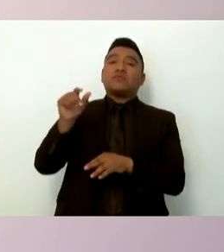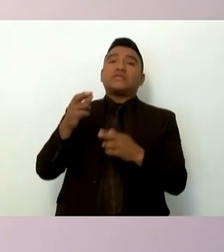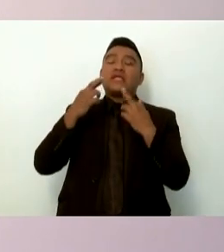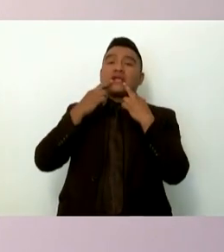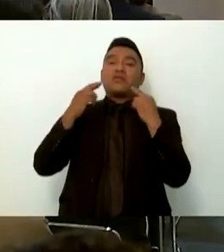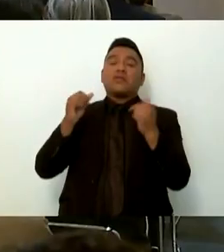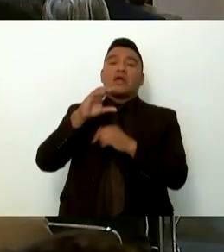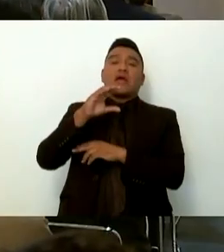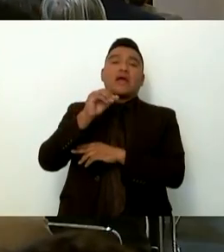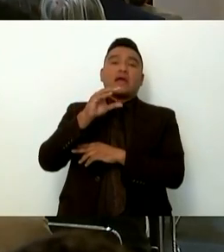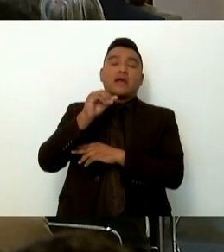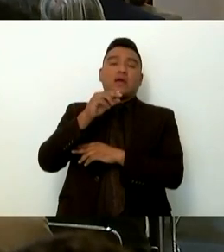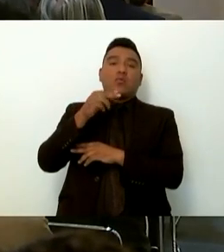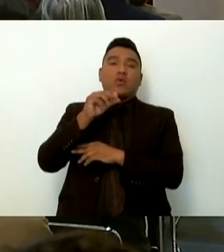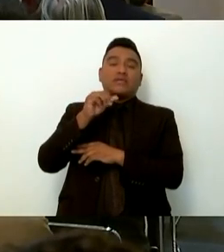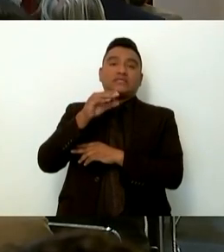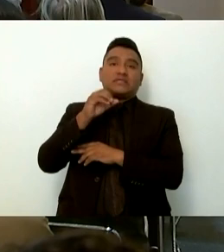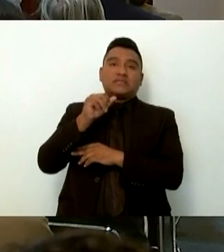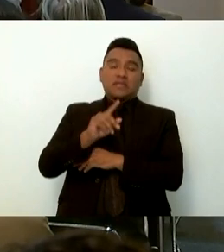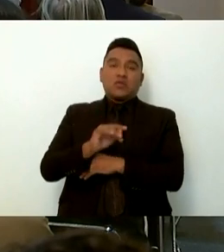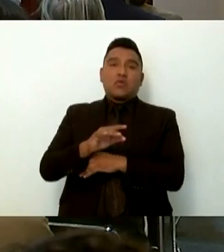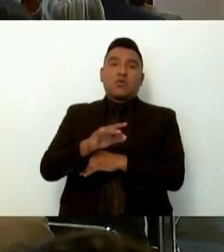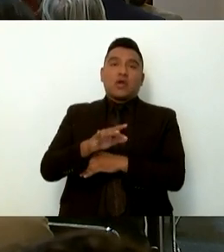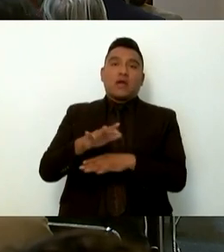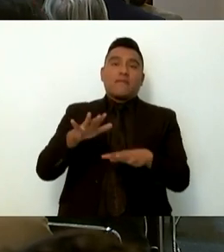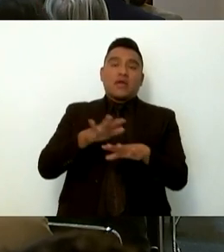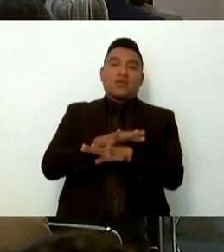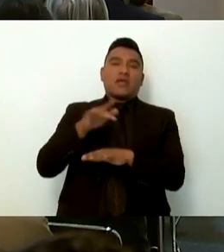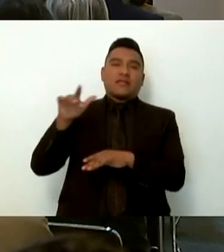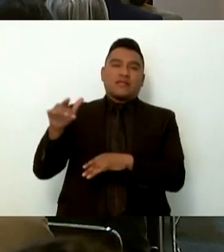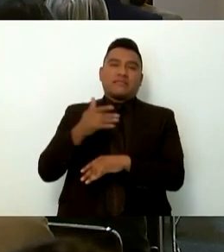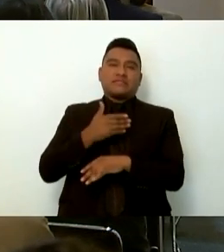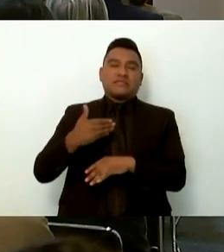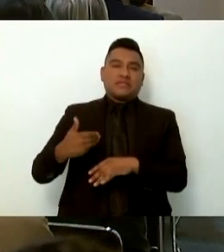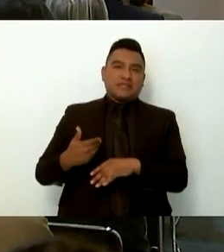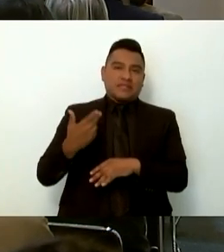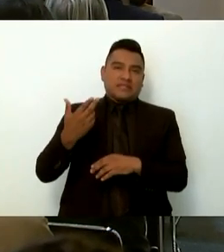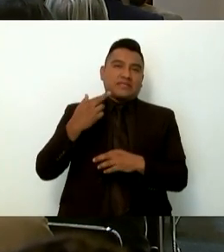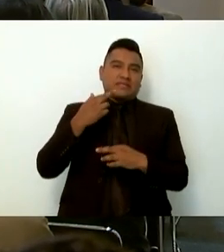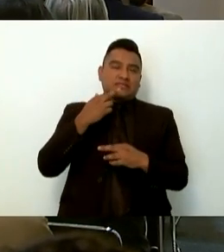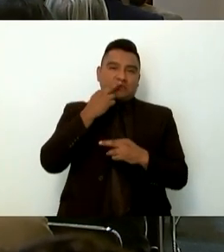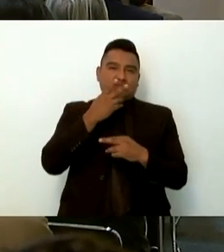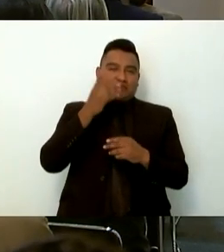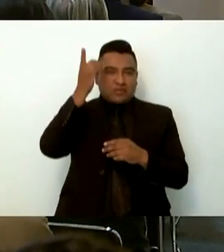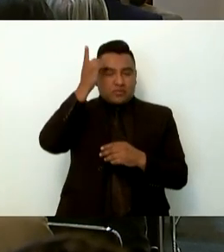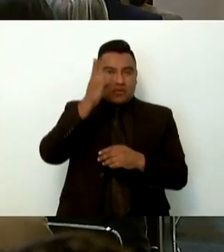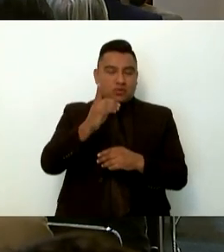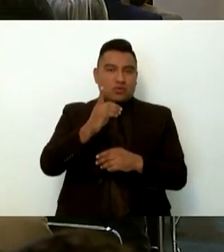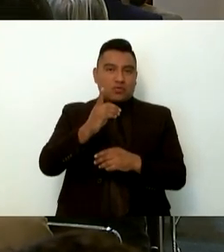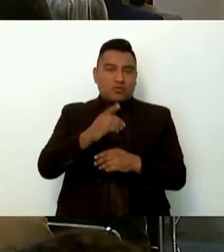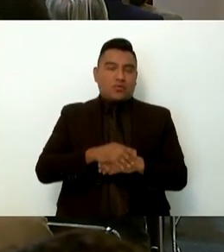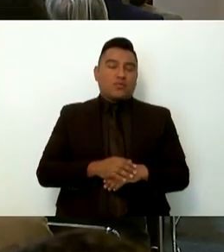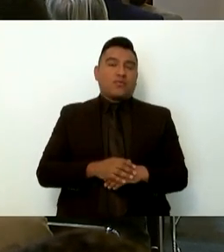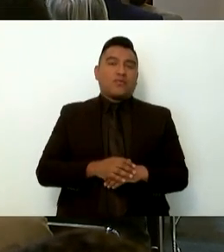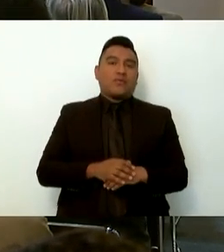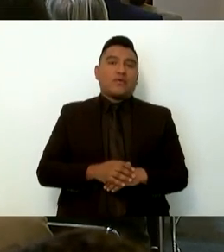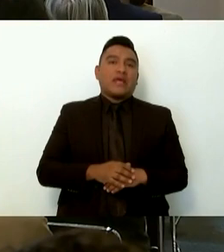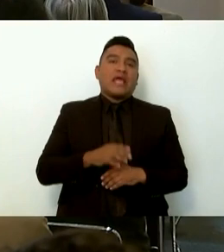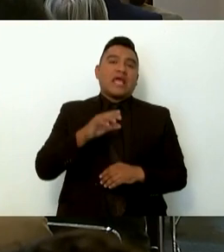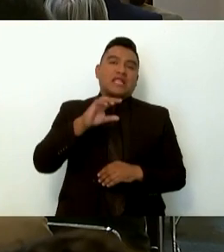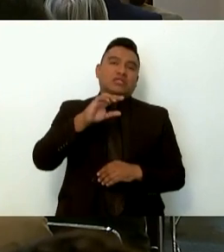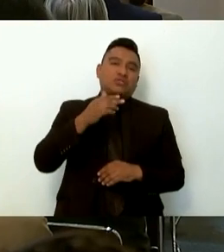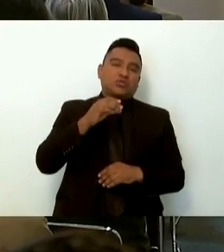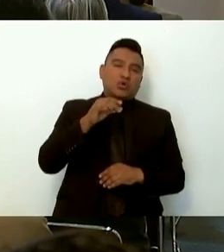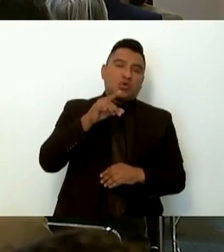Cacahuachance, propiedad del presidente municipal de Gutsuco, José Luis N., cuyo hijo es amigo cercano del Cholo